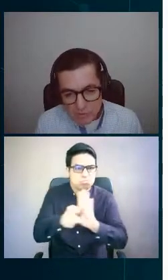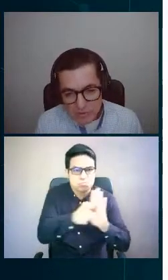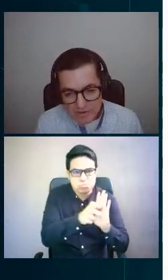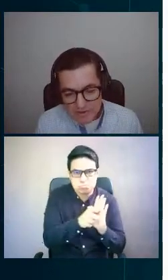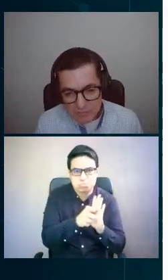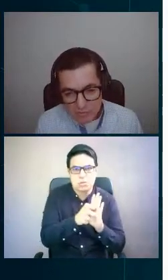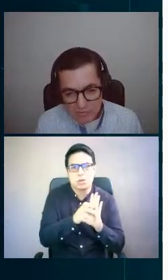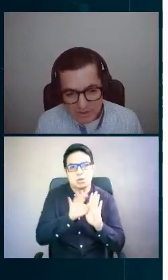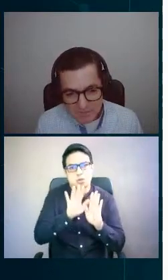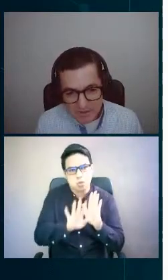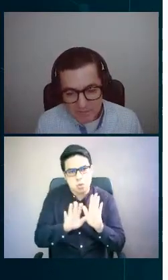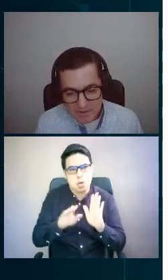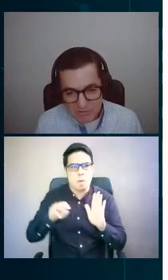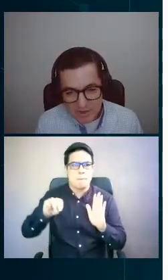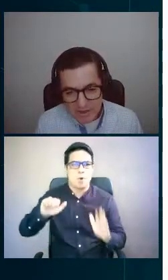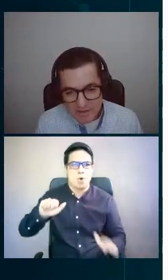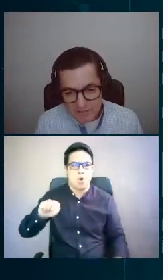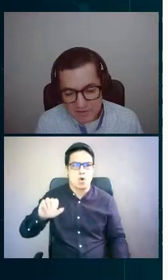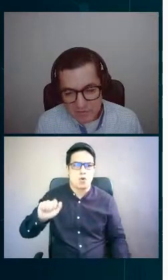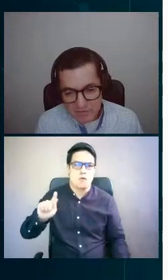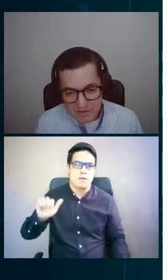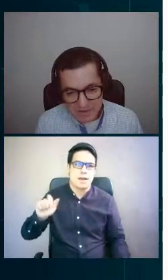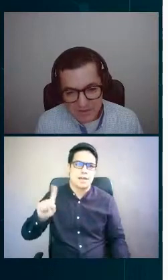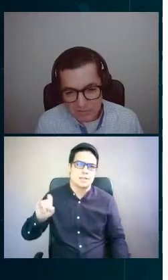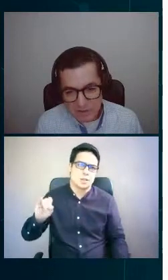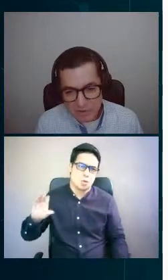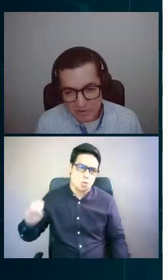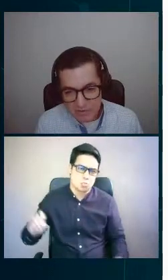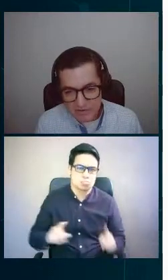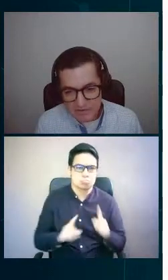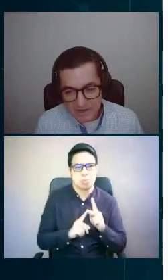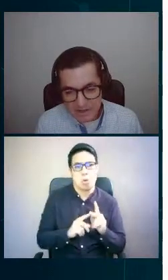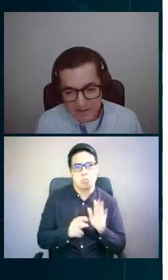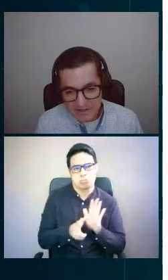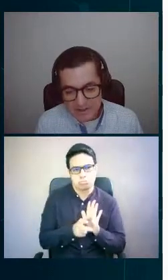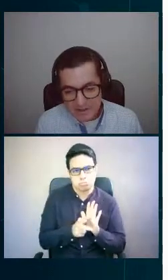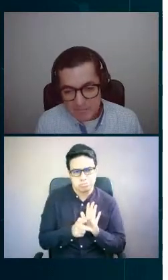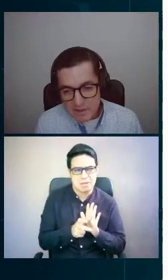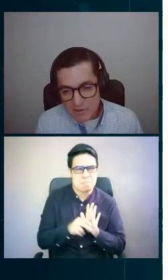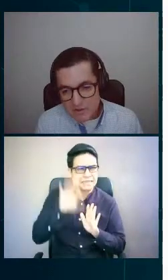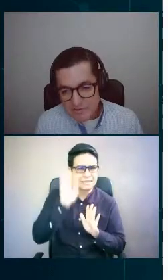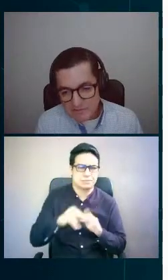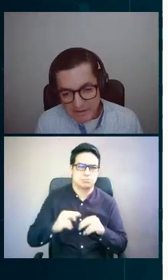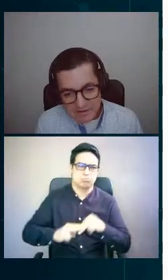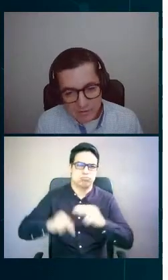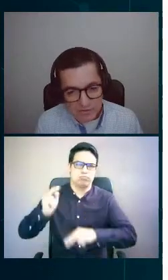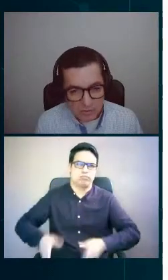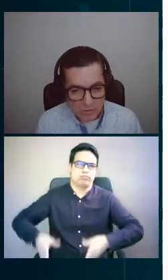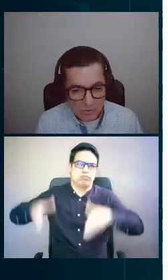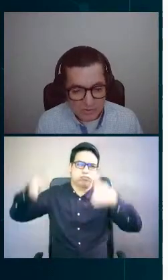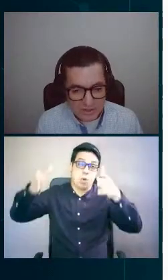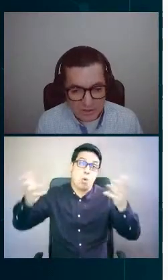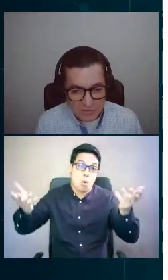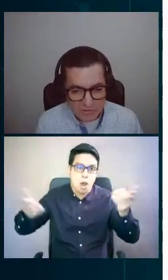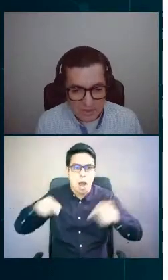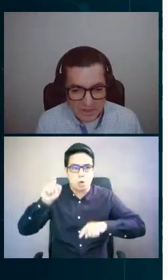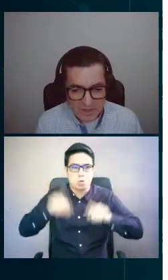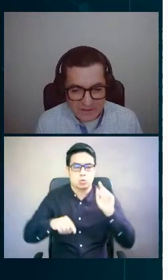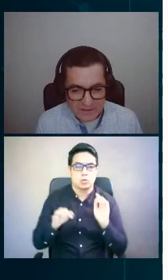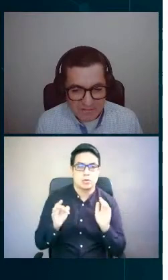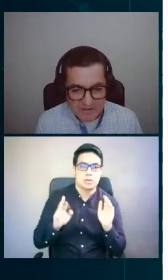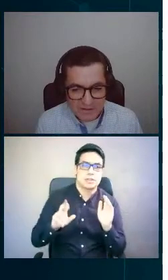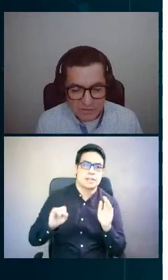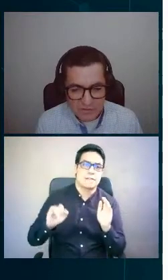también los utilizamos para medición en edificios, que es una conexión estrella, medidores trifásicos autocontenidos